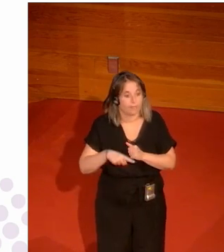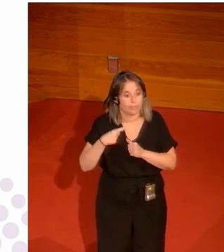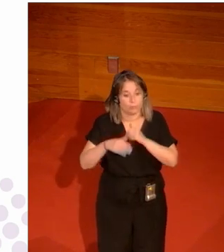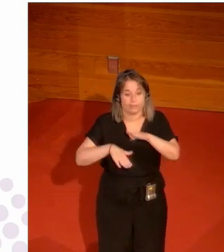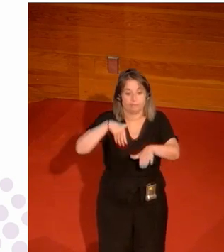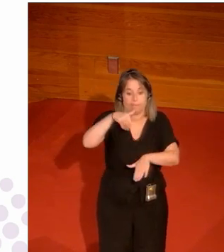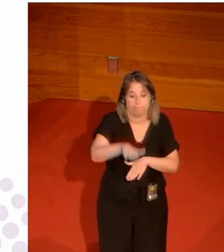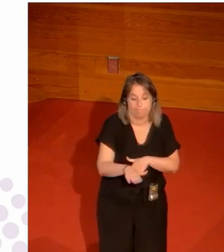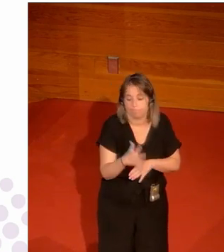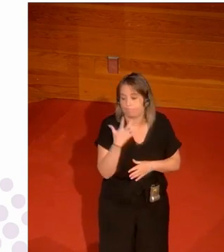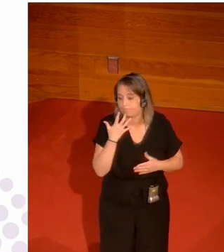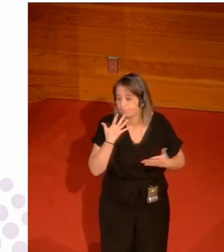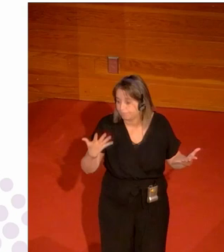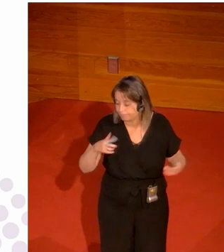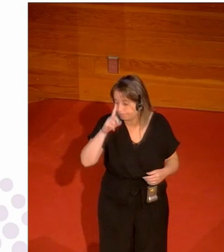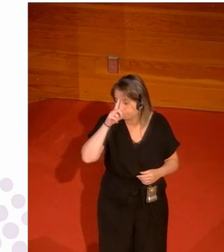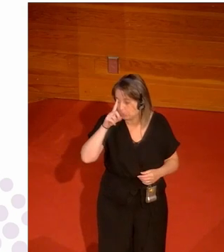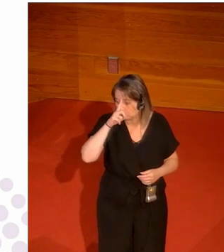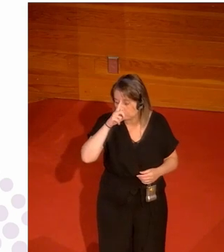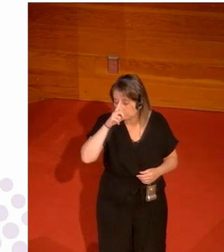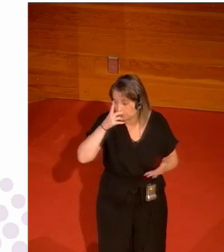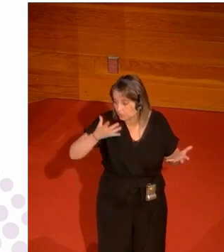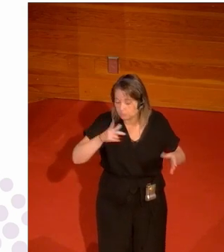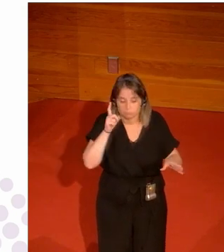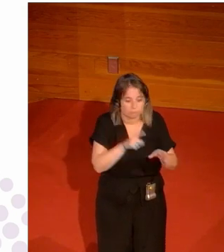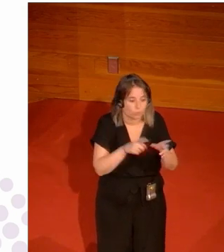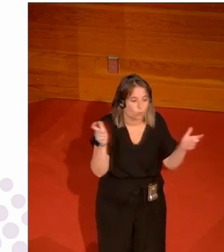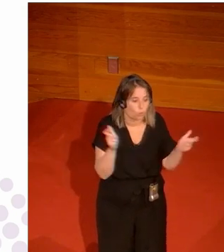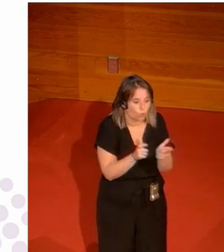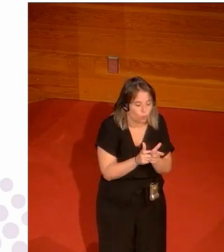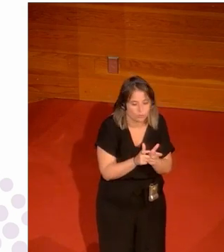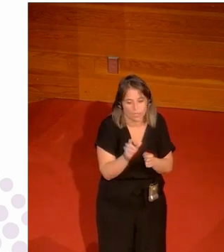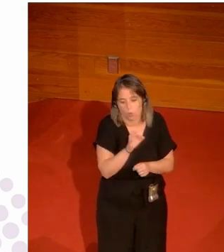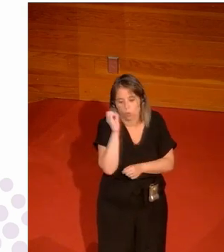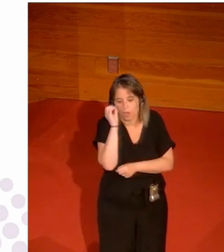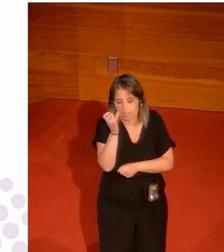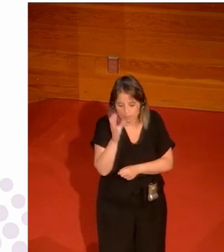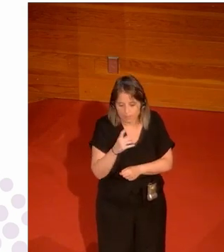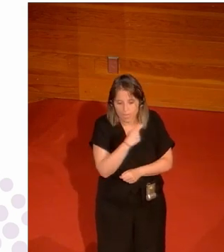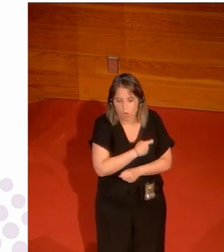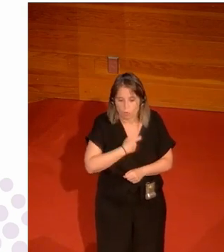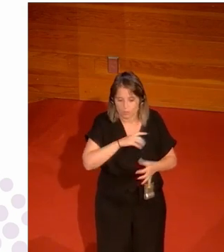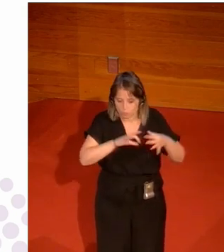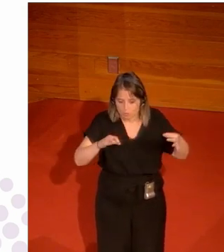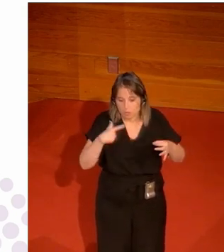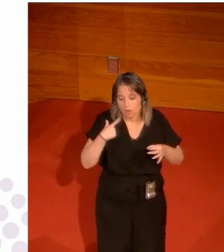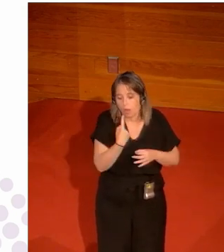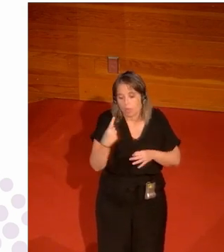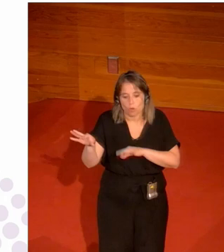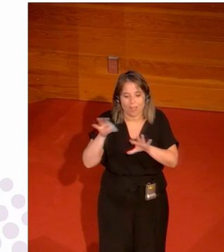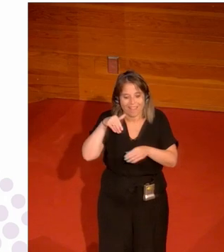ser miembro de la Junta o de la Asamblea del Comisión Olímpico pero bueno todo eso son elecciones